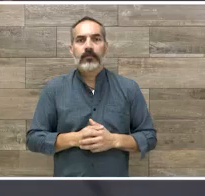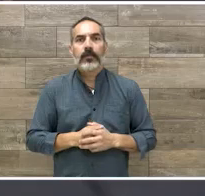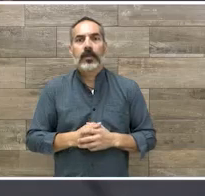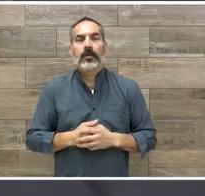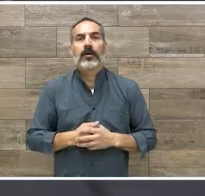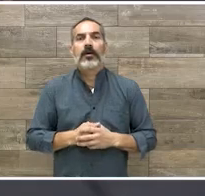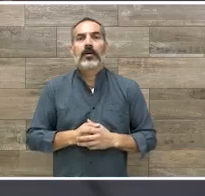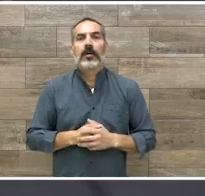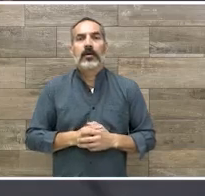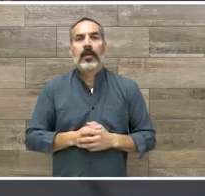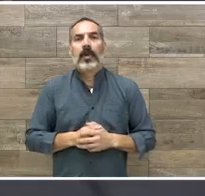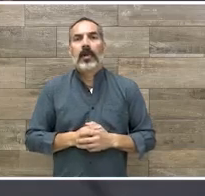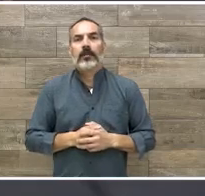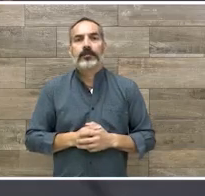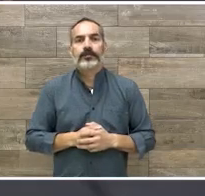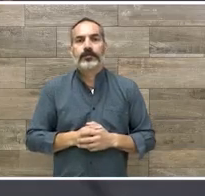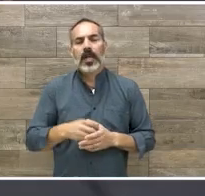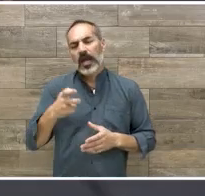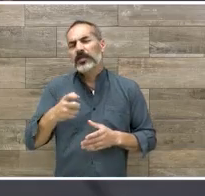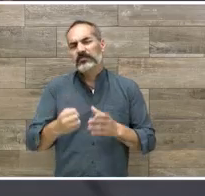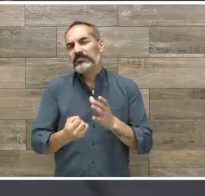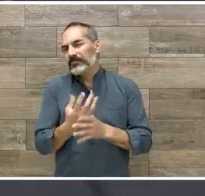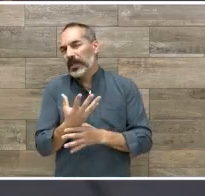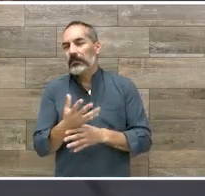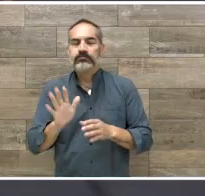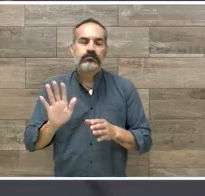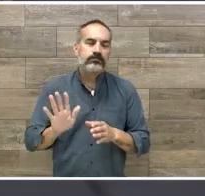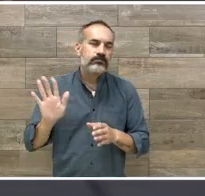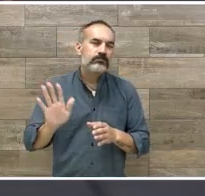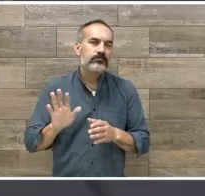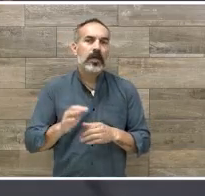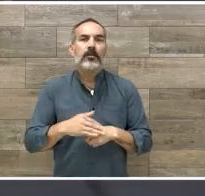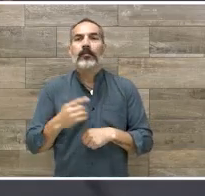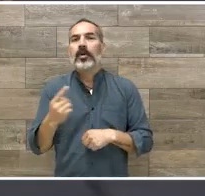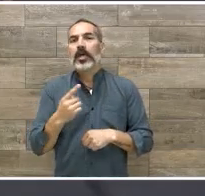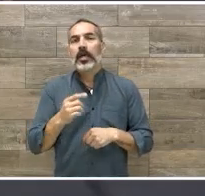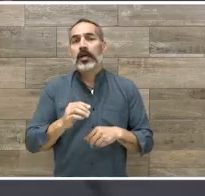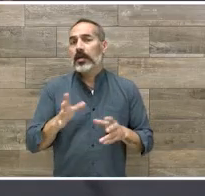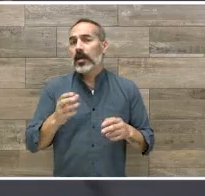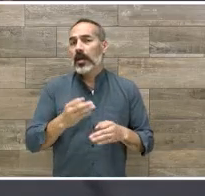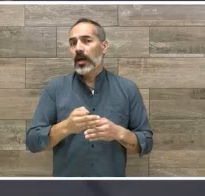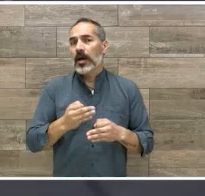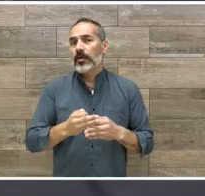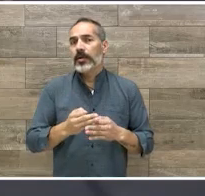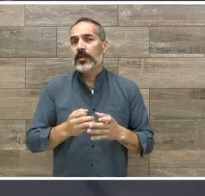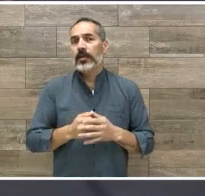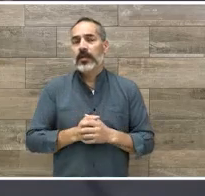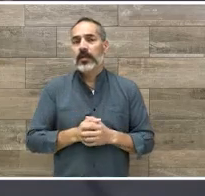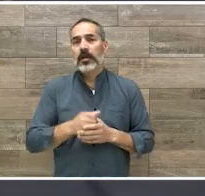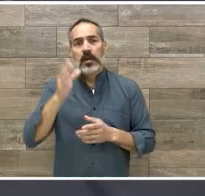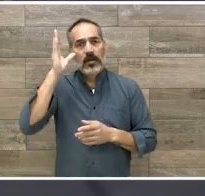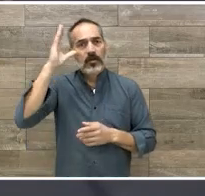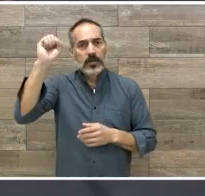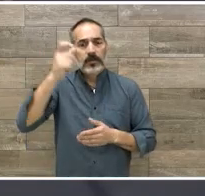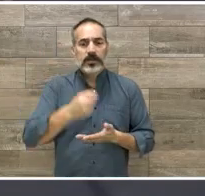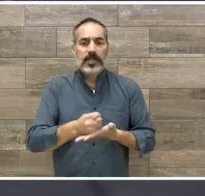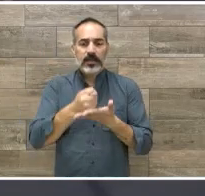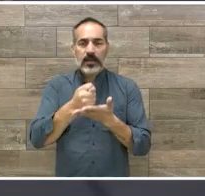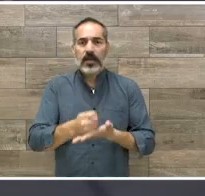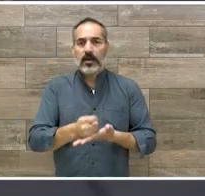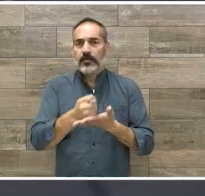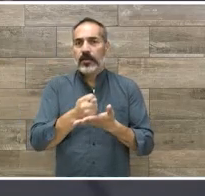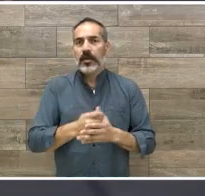es precisamente porque han estado surgiendo muchos conceptos terapéuticos que